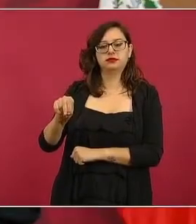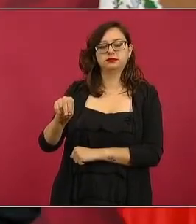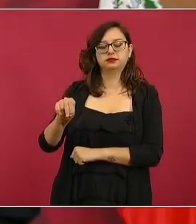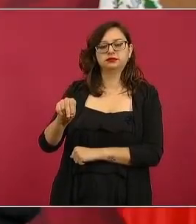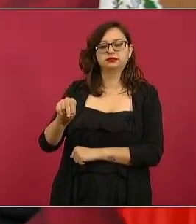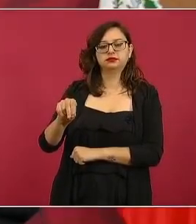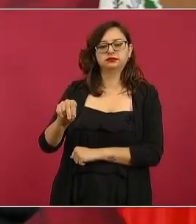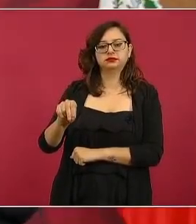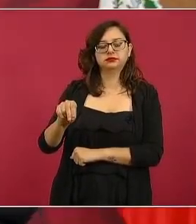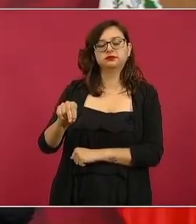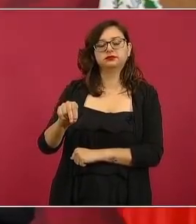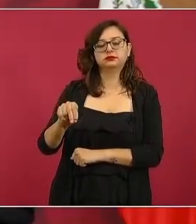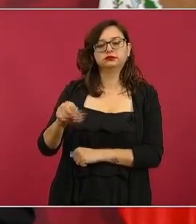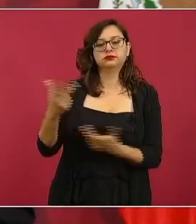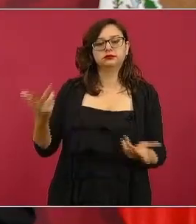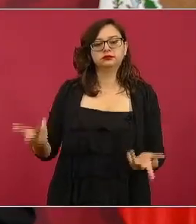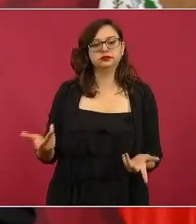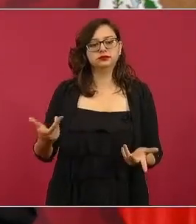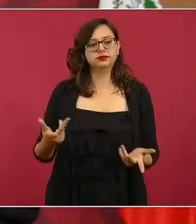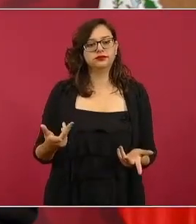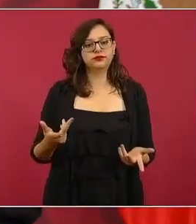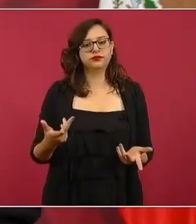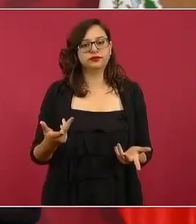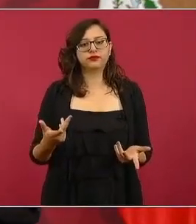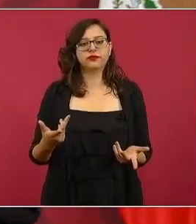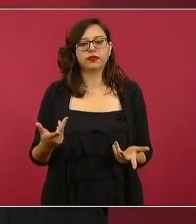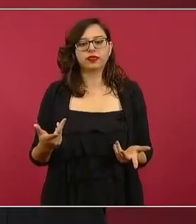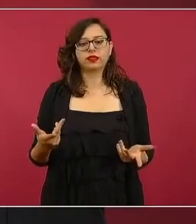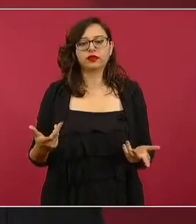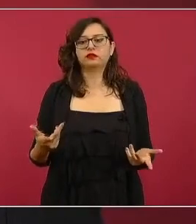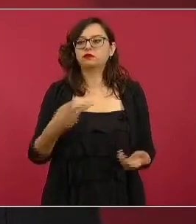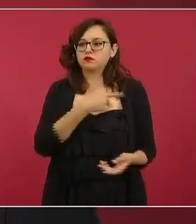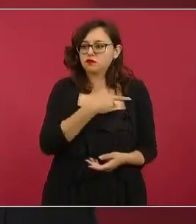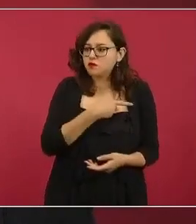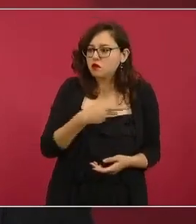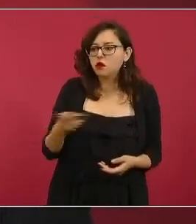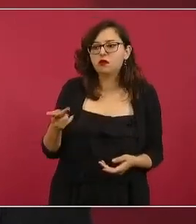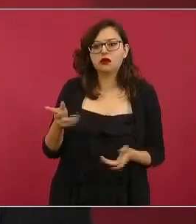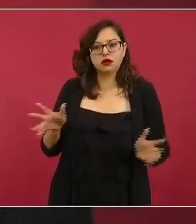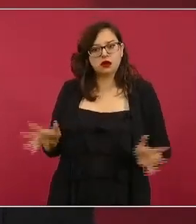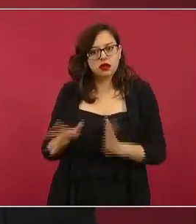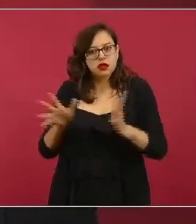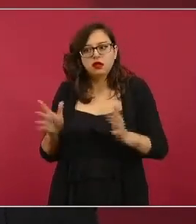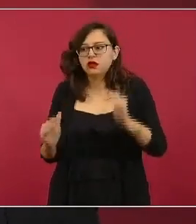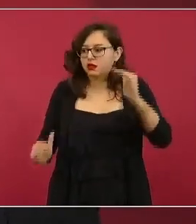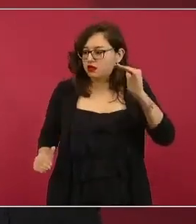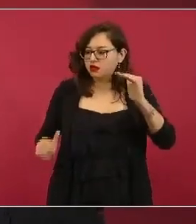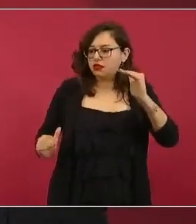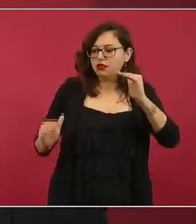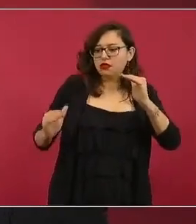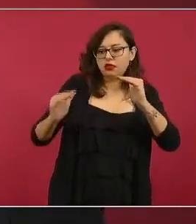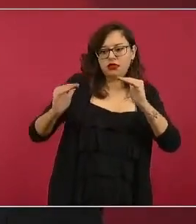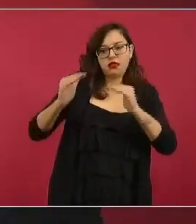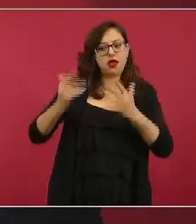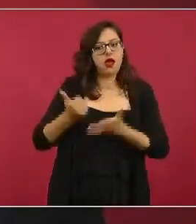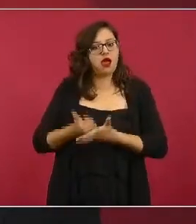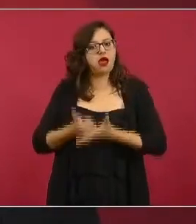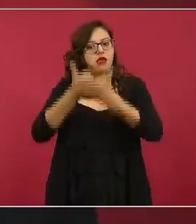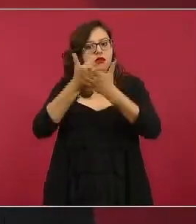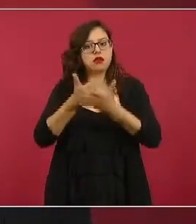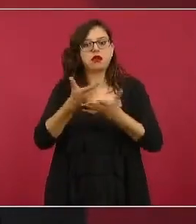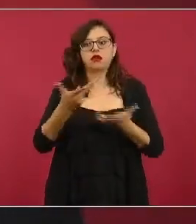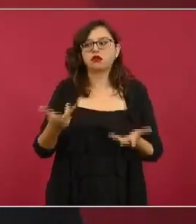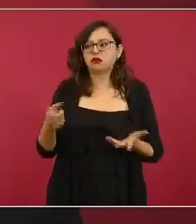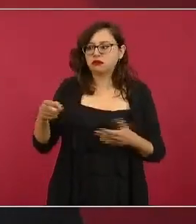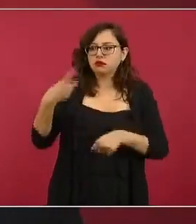no están pensando en combatir la pobreza que afecta a hombres y a